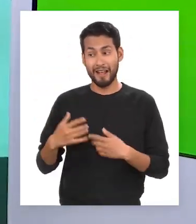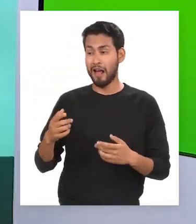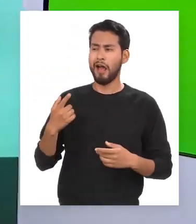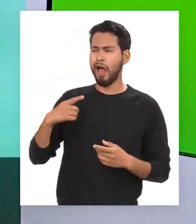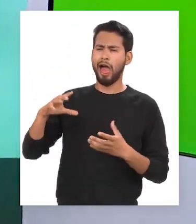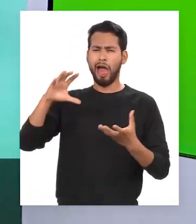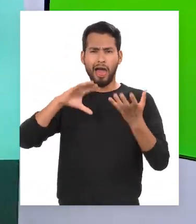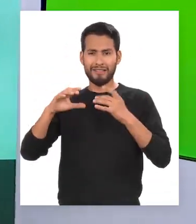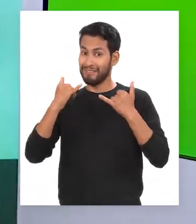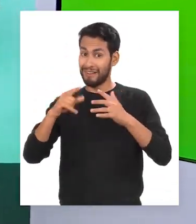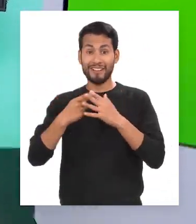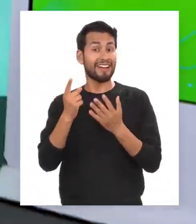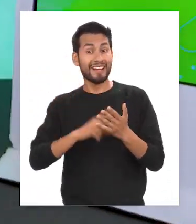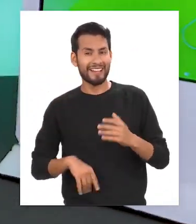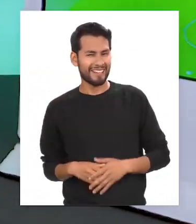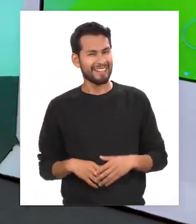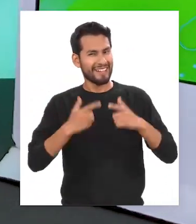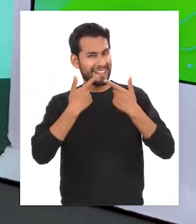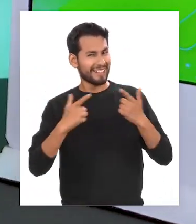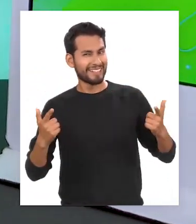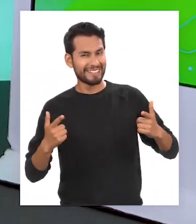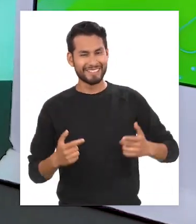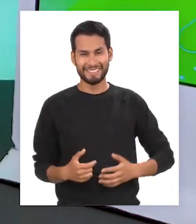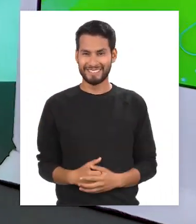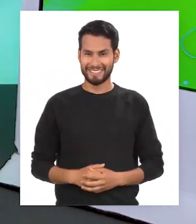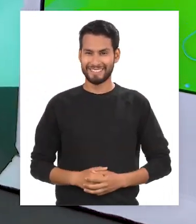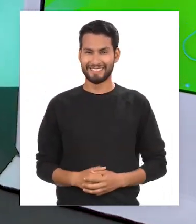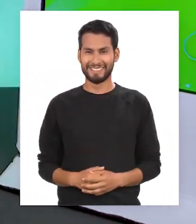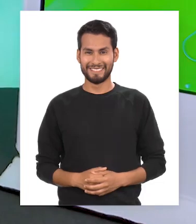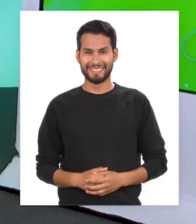rodeos, arranquemos con... ¡Lenguaje!